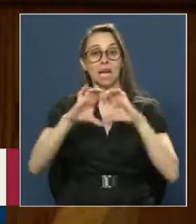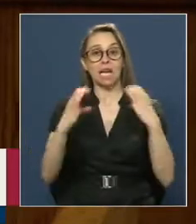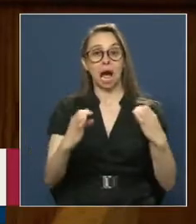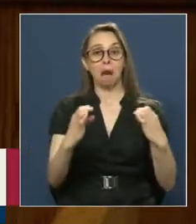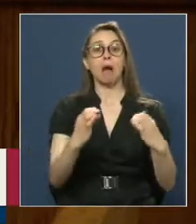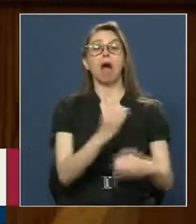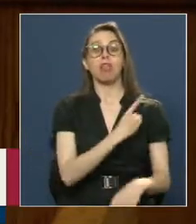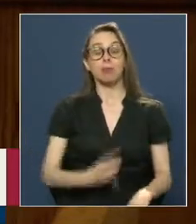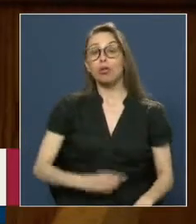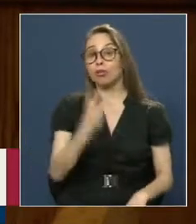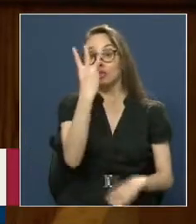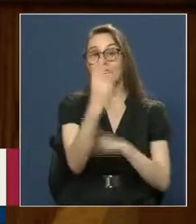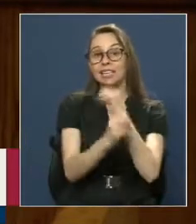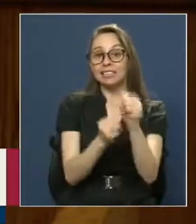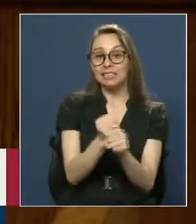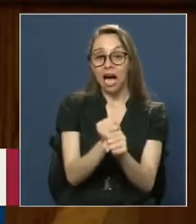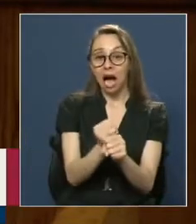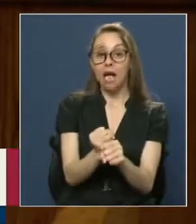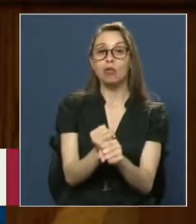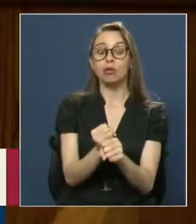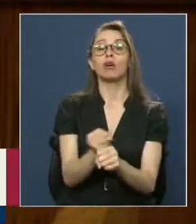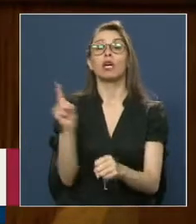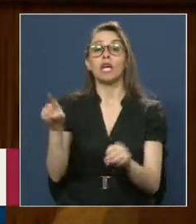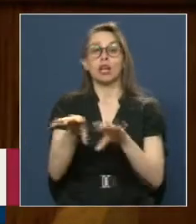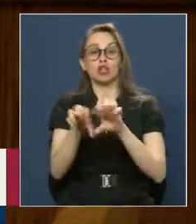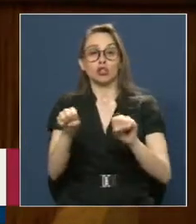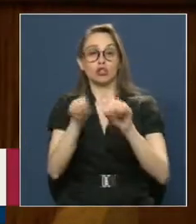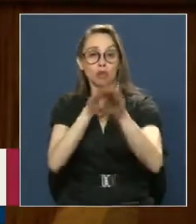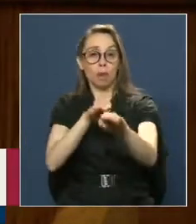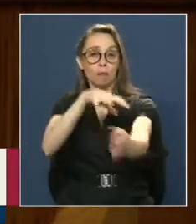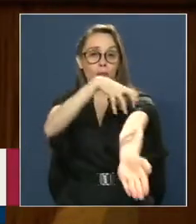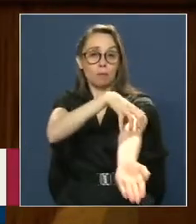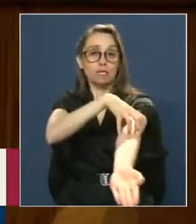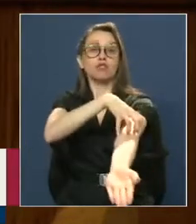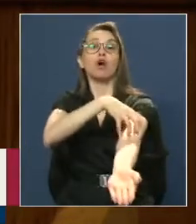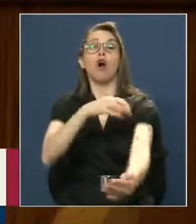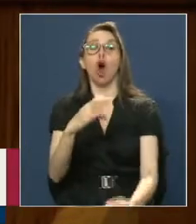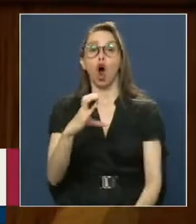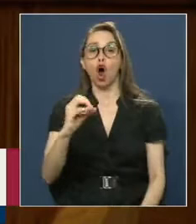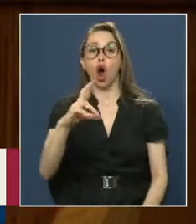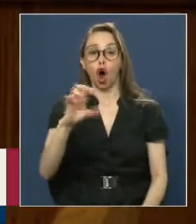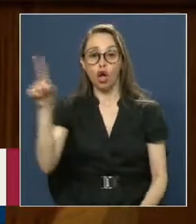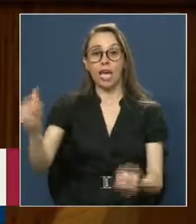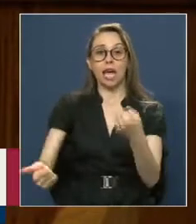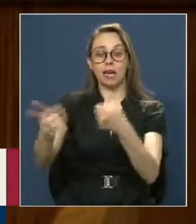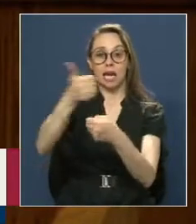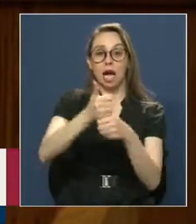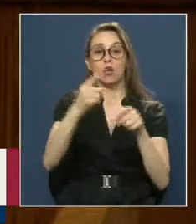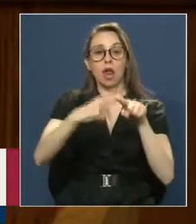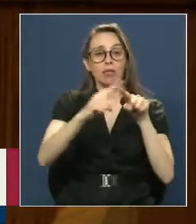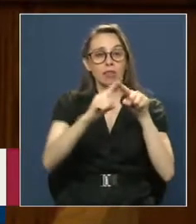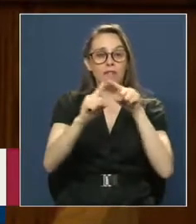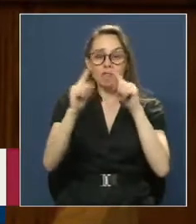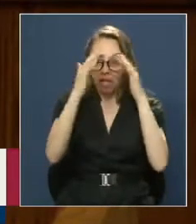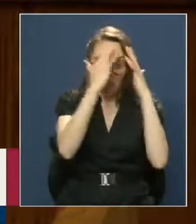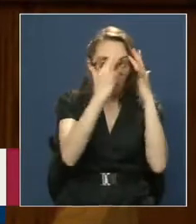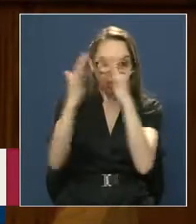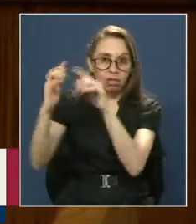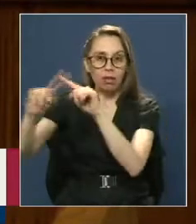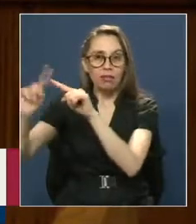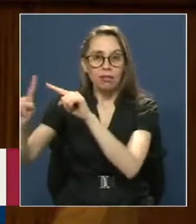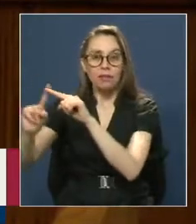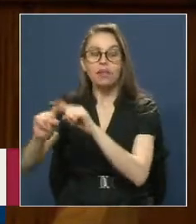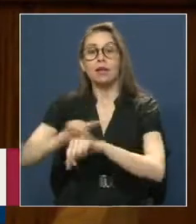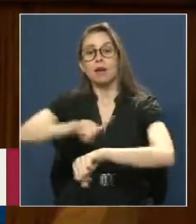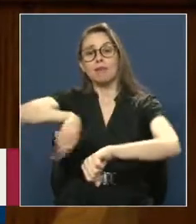tres años Su compromiso Regional Como consejero Regional De su carácter Multifacético Habría que Extenderse Entonces